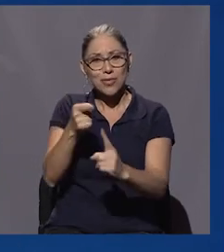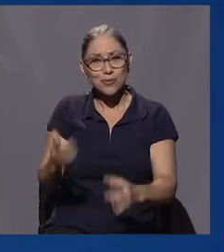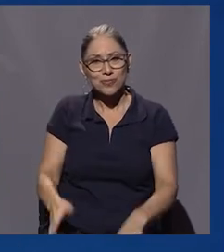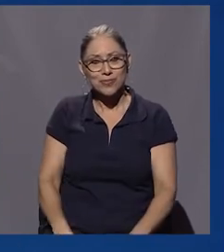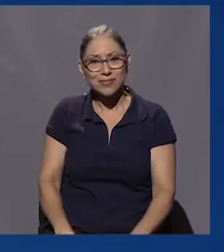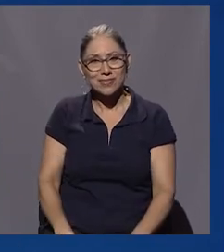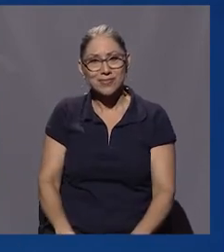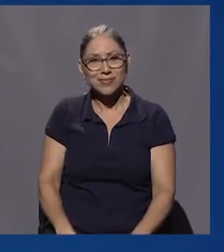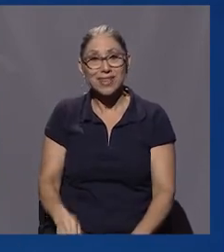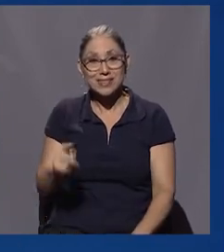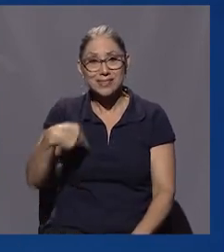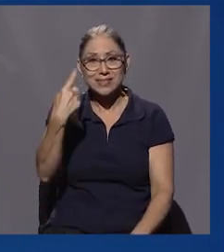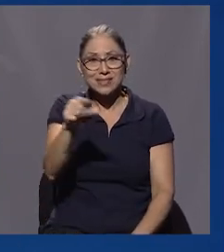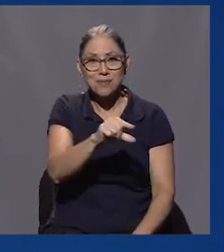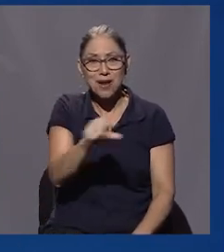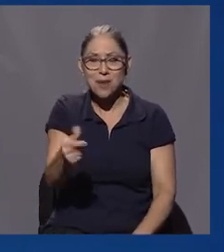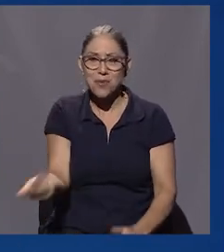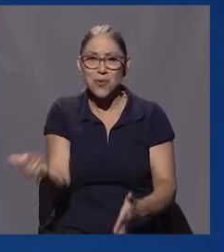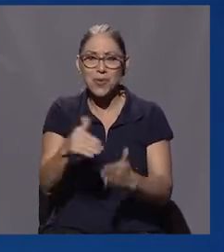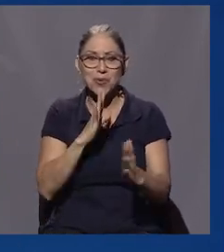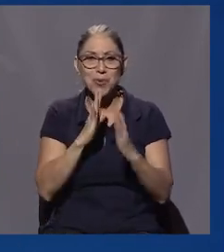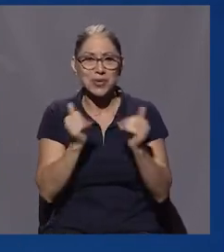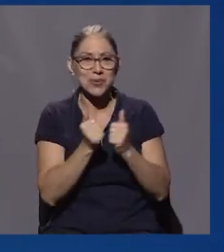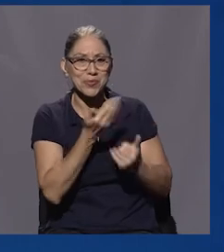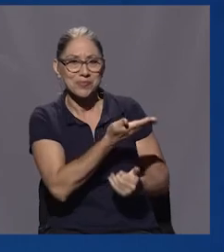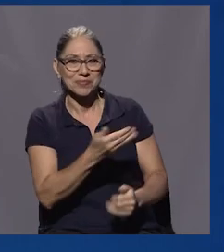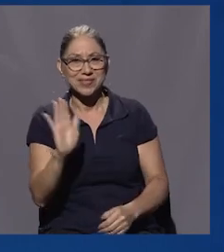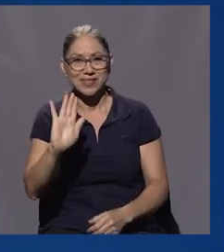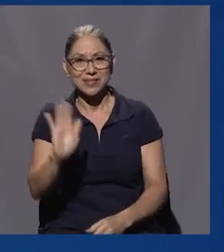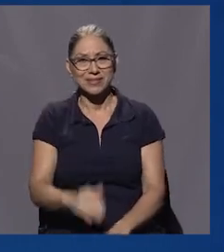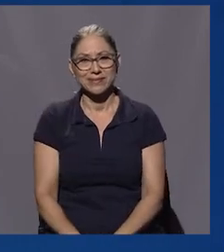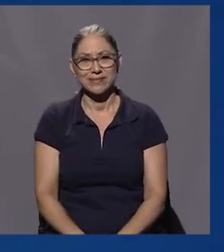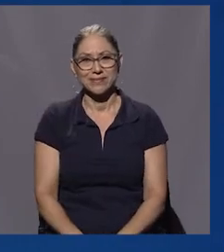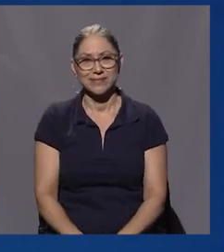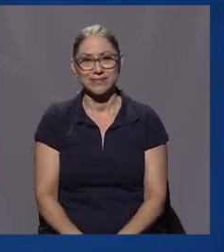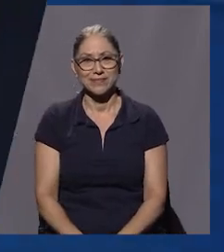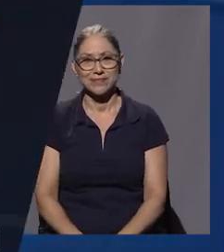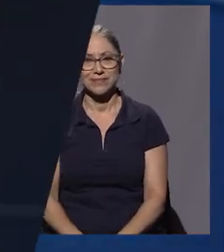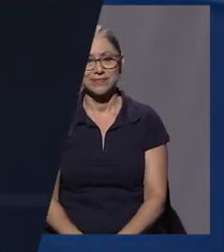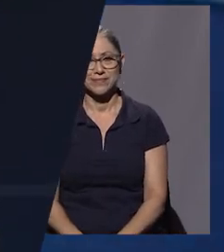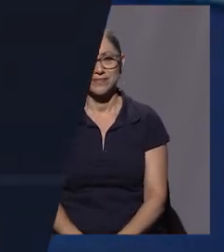y le invitamos la próxima semana a conversar otra vez con don Oscar. Hasta luego.